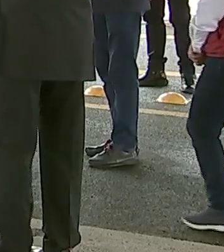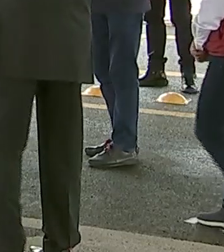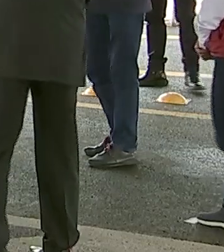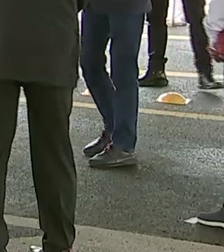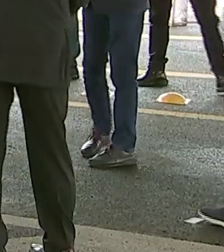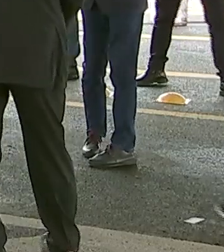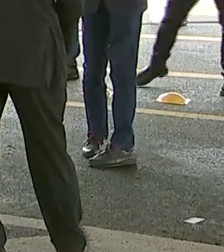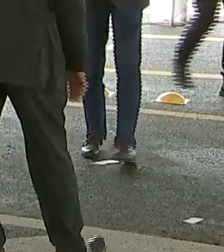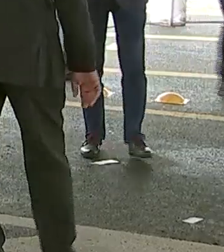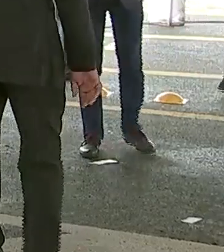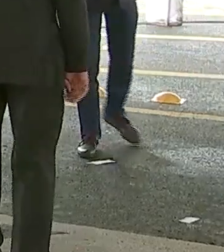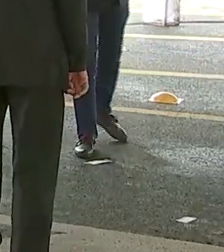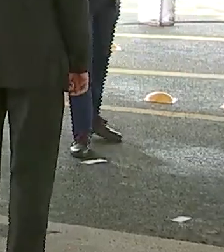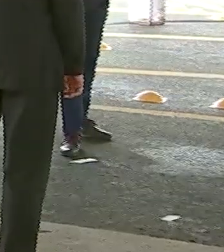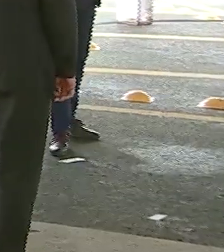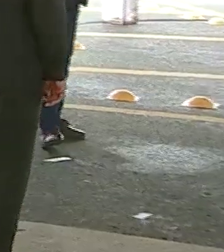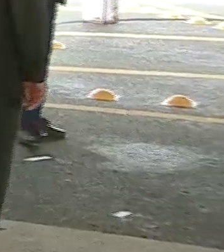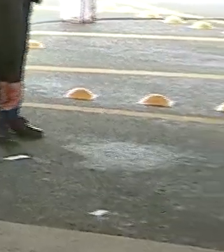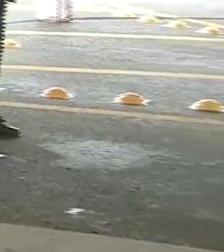Gracias, señor Presidente.